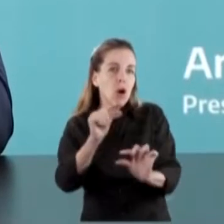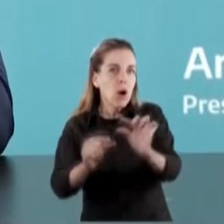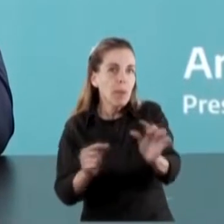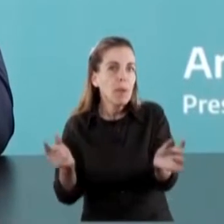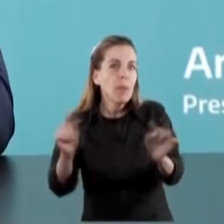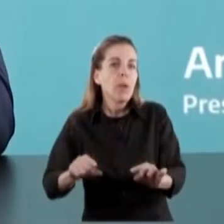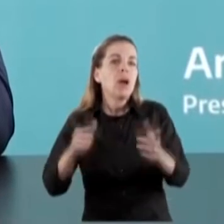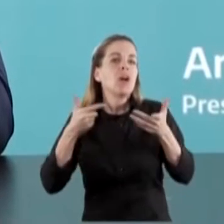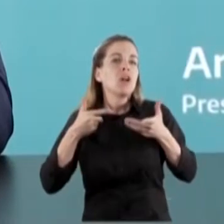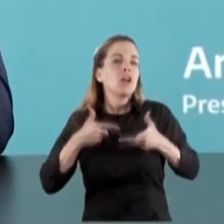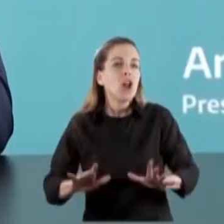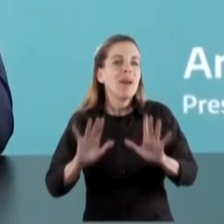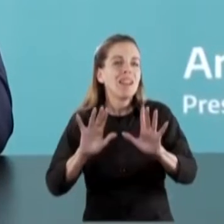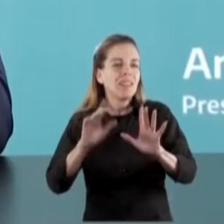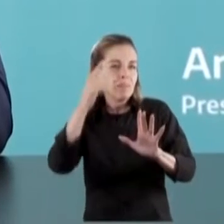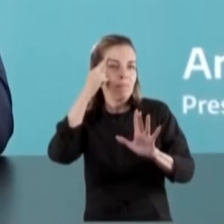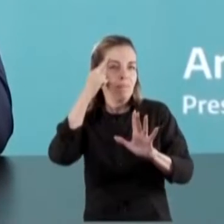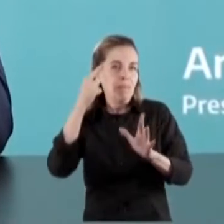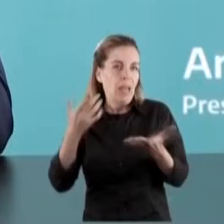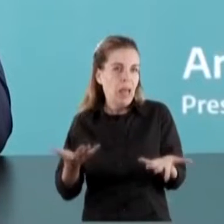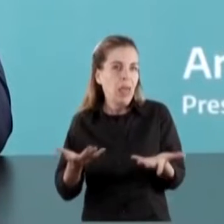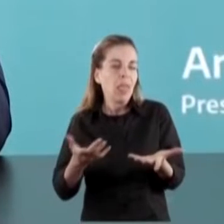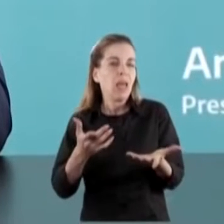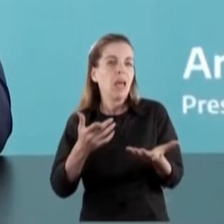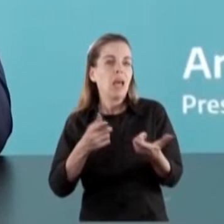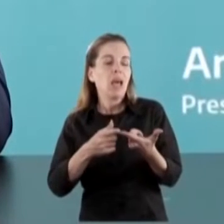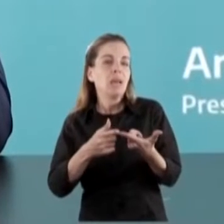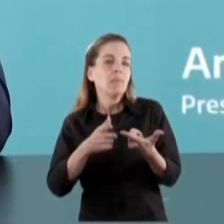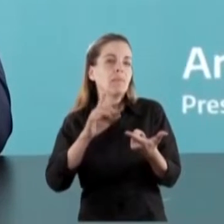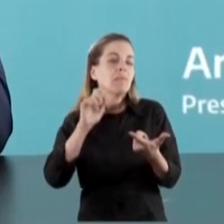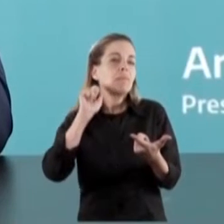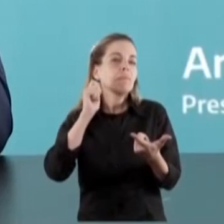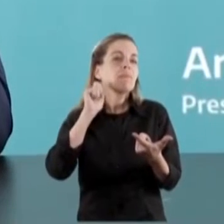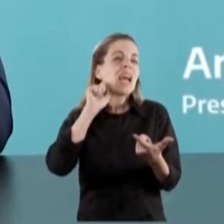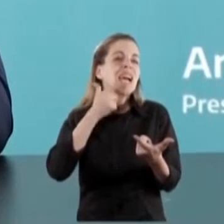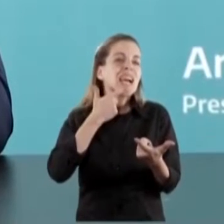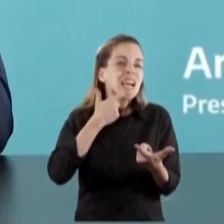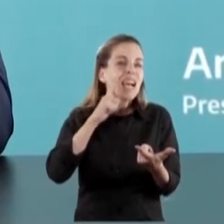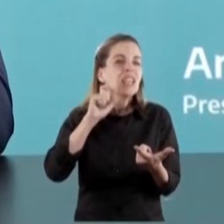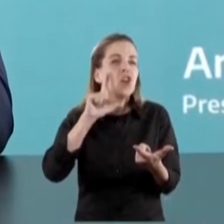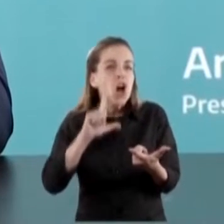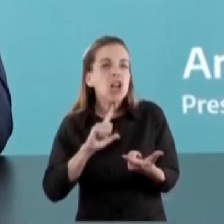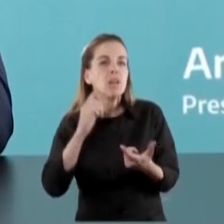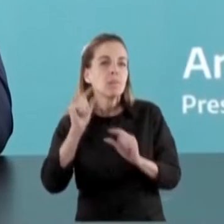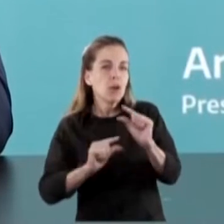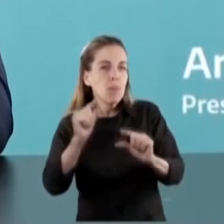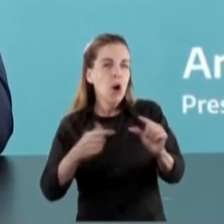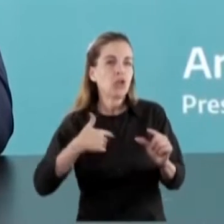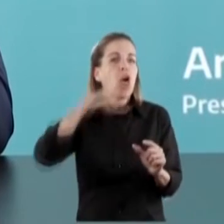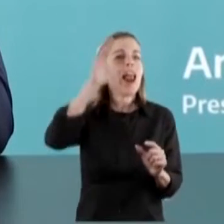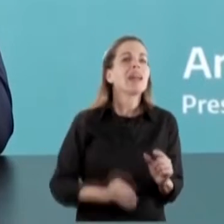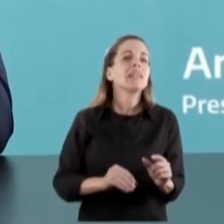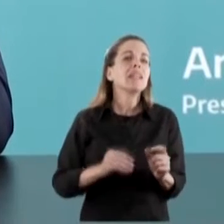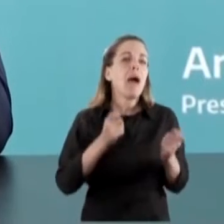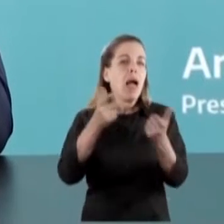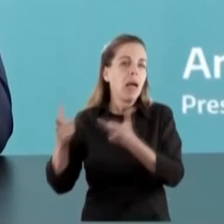la provisión de combustible a lo largo y ancho de la Argentina. Así que en este